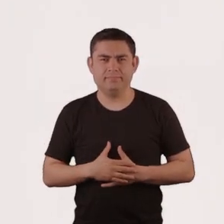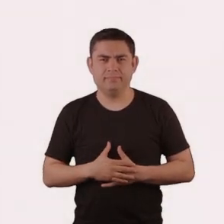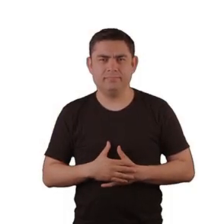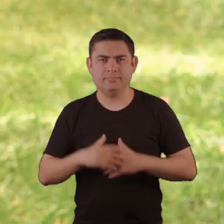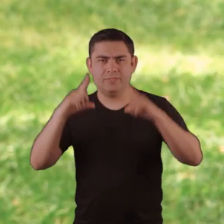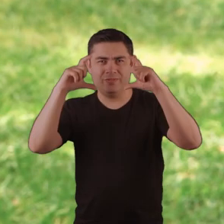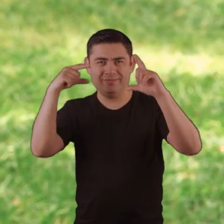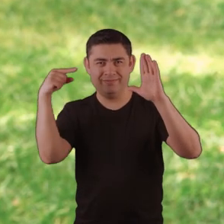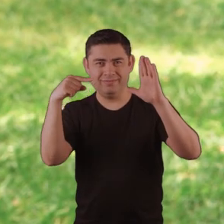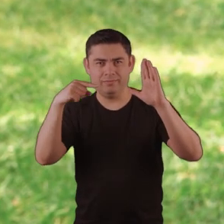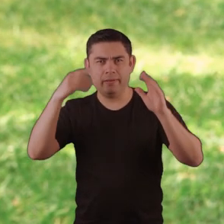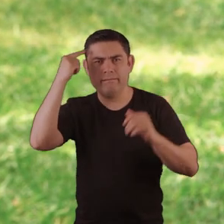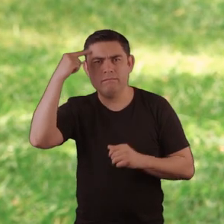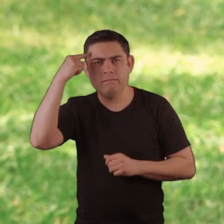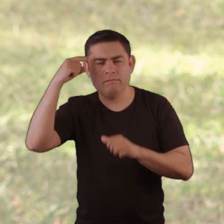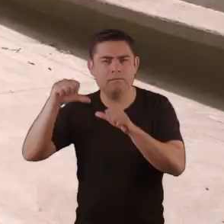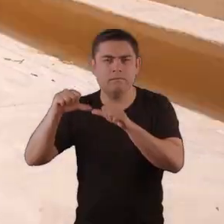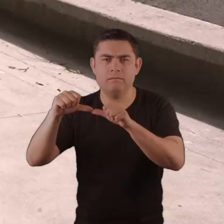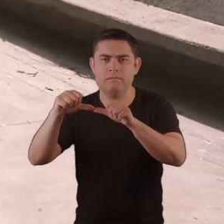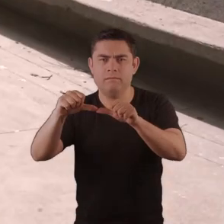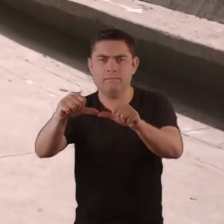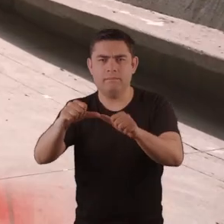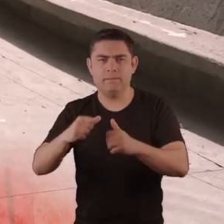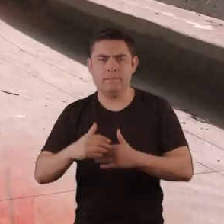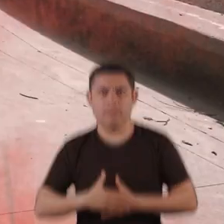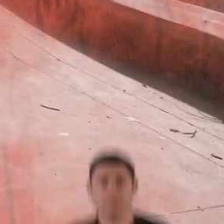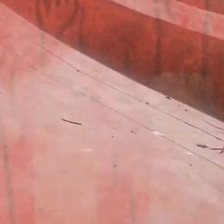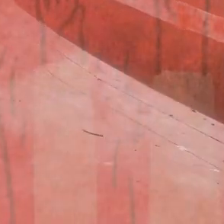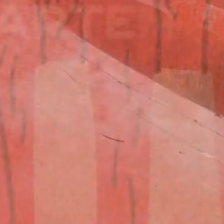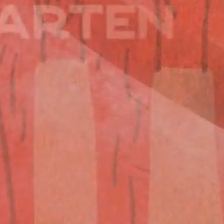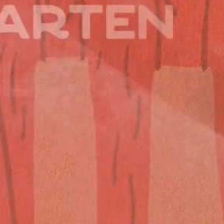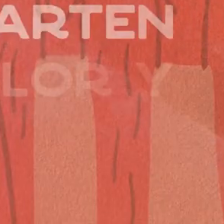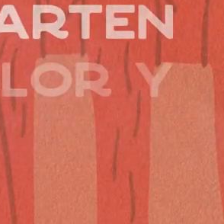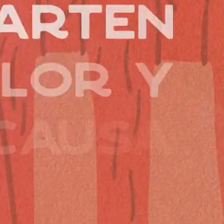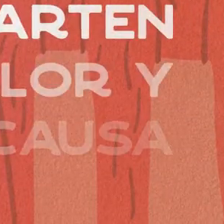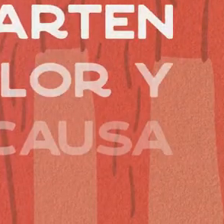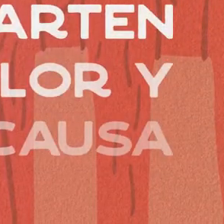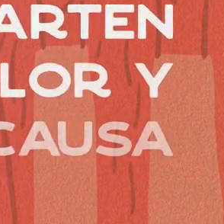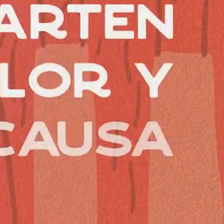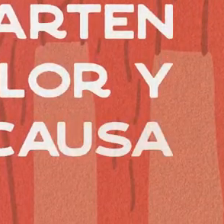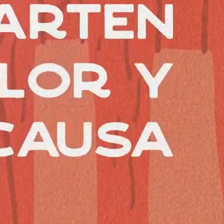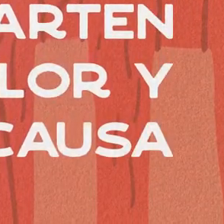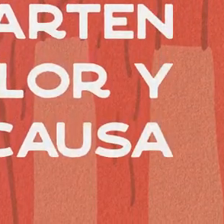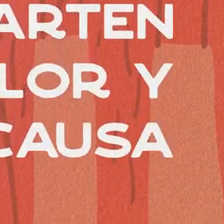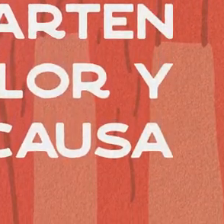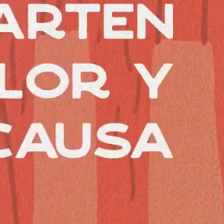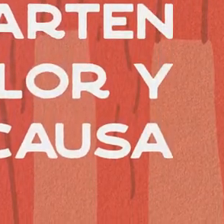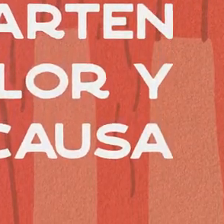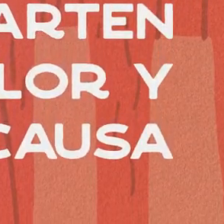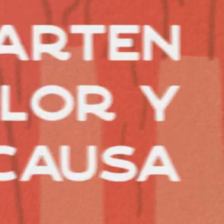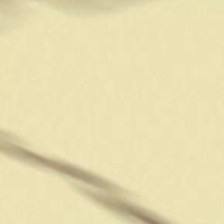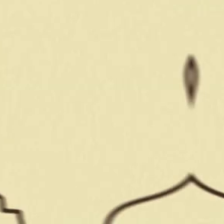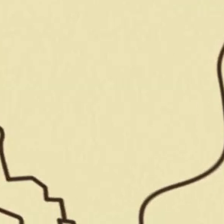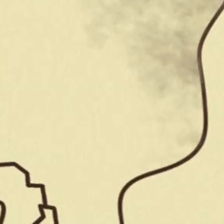desaparecidas. Yo pienso en él, todos los días de mi vida. Las familias viven circunstancias distintas, pero comparten un